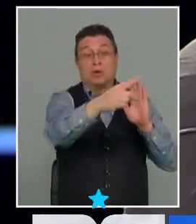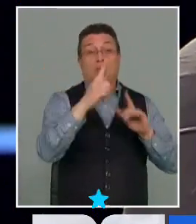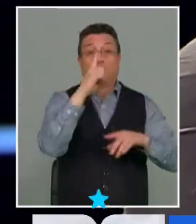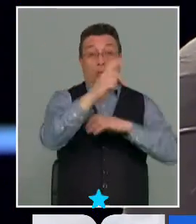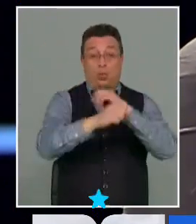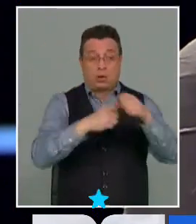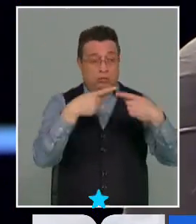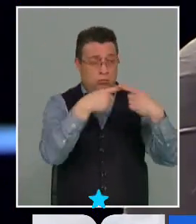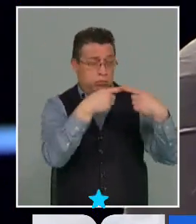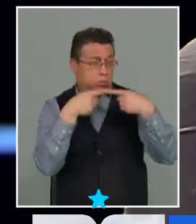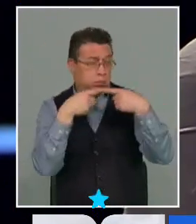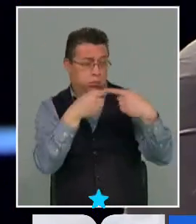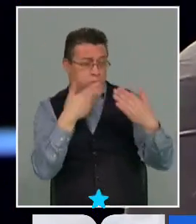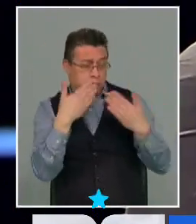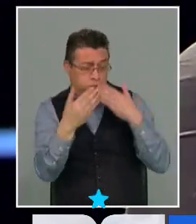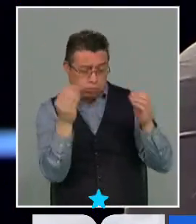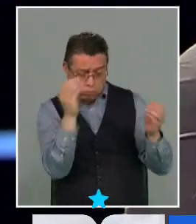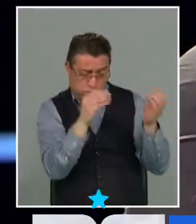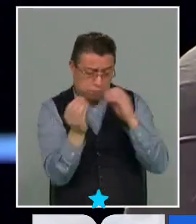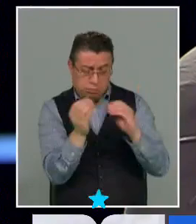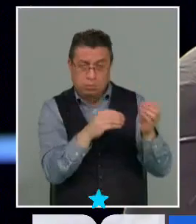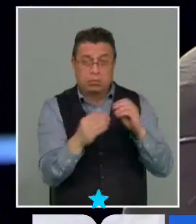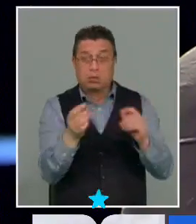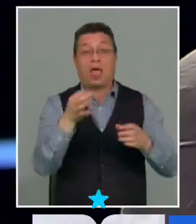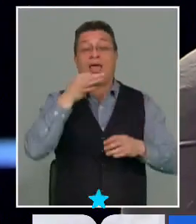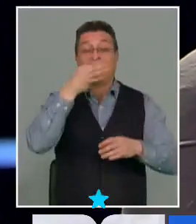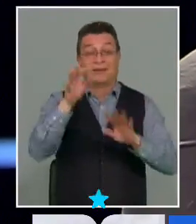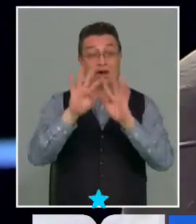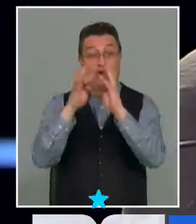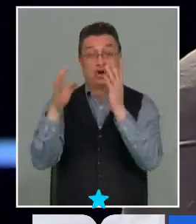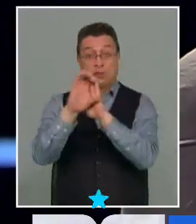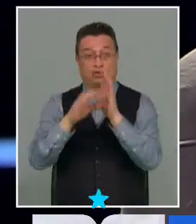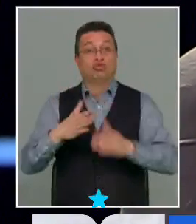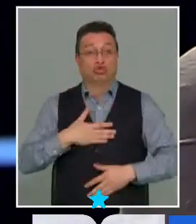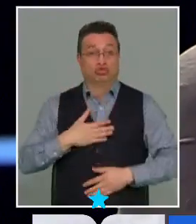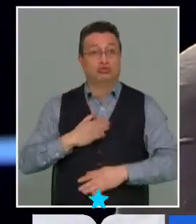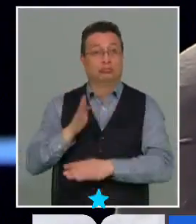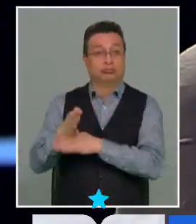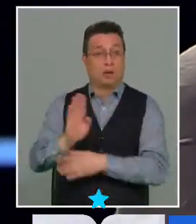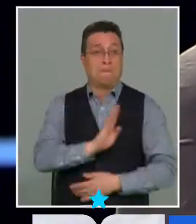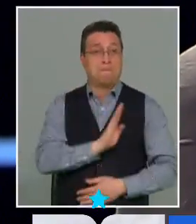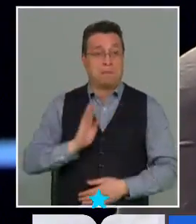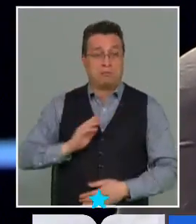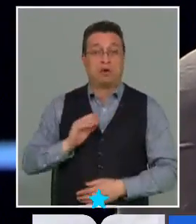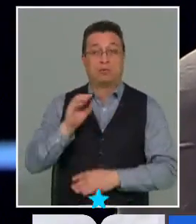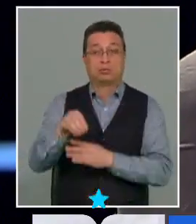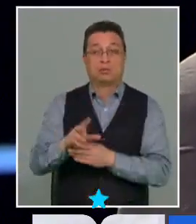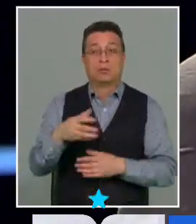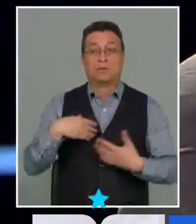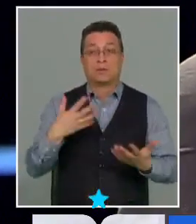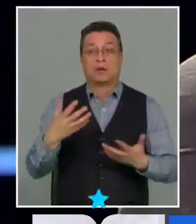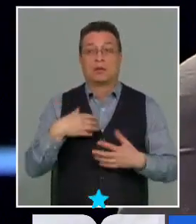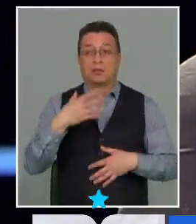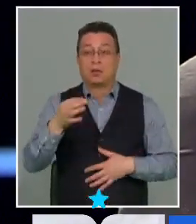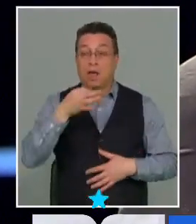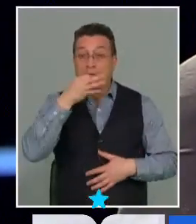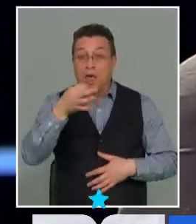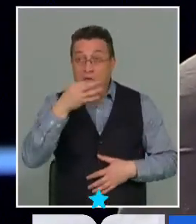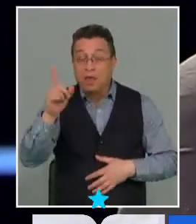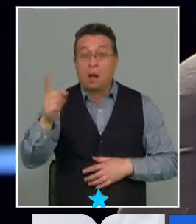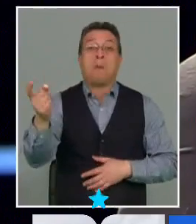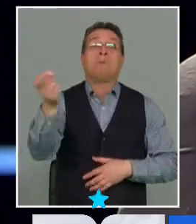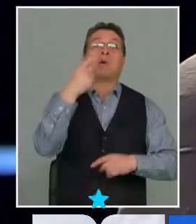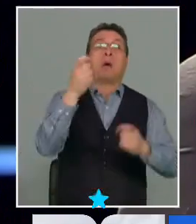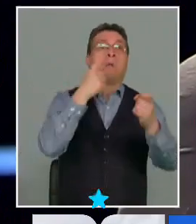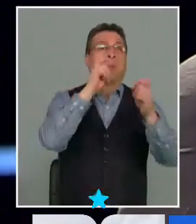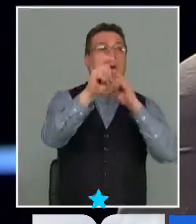discusión no se, lo que hacían de la convención donde yo también fui convencional se golpeaba al mensajero porque se trataba de descalificar